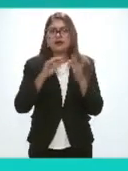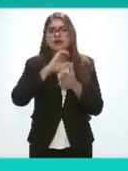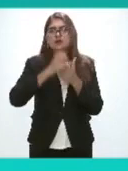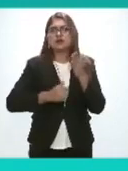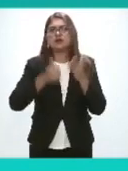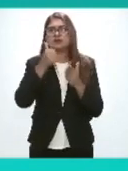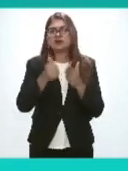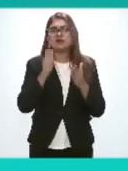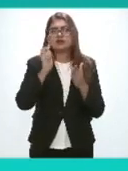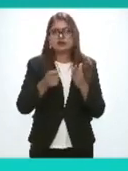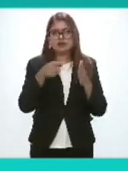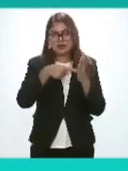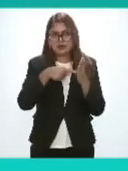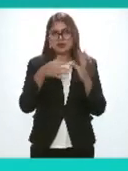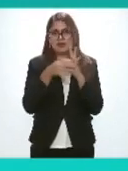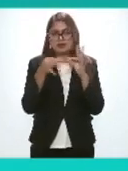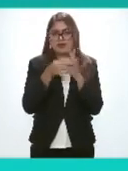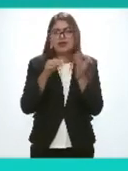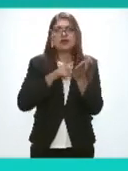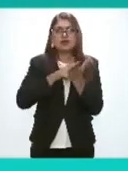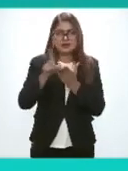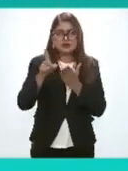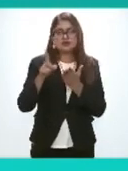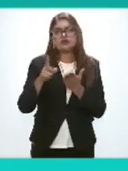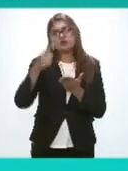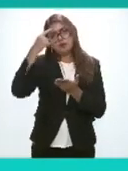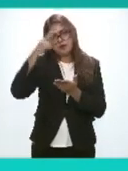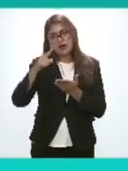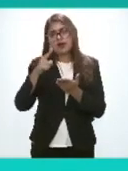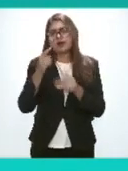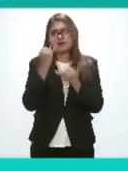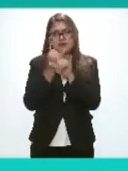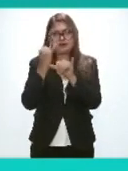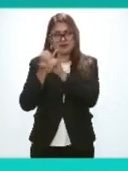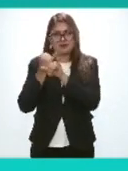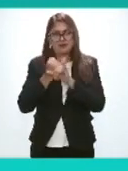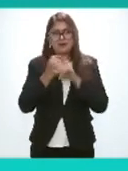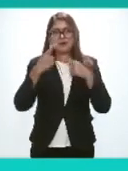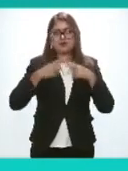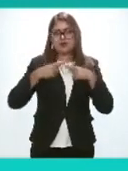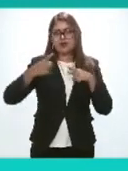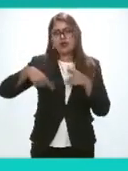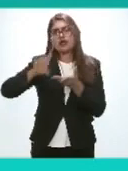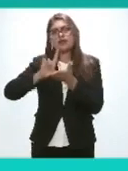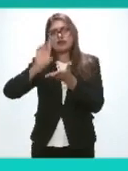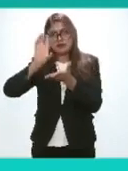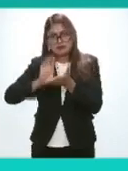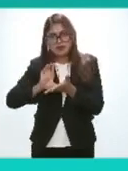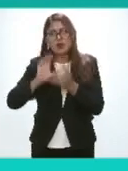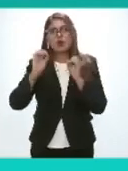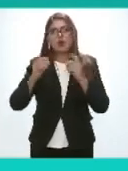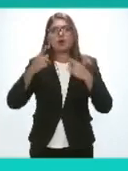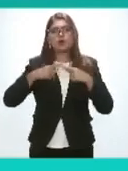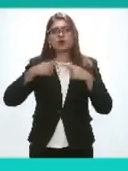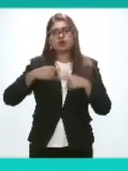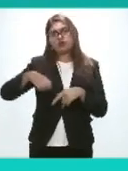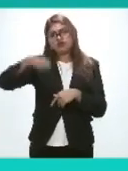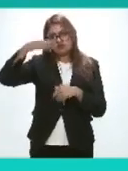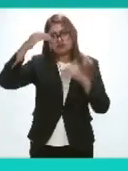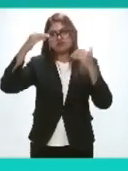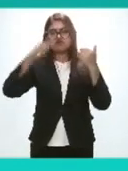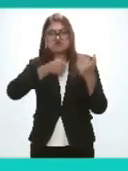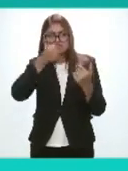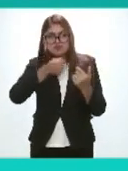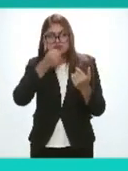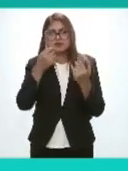justamente se hace referencia justamente a los derechos que existen en el entorno digital de las personas con discapacidad de las personas adultas mayores de